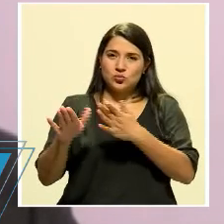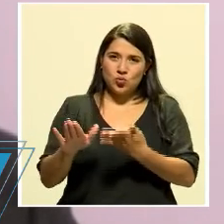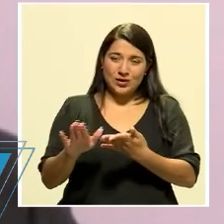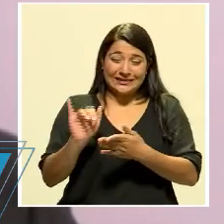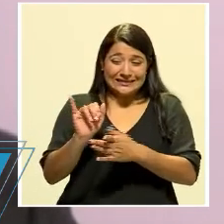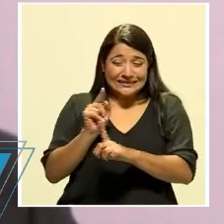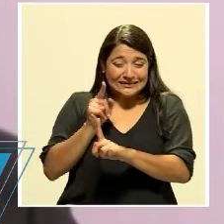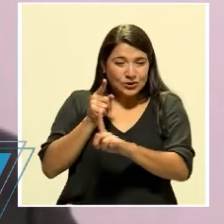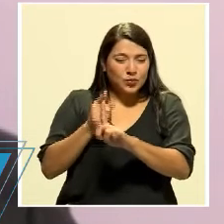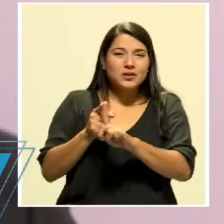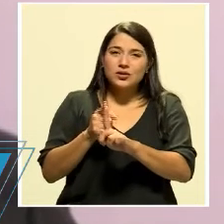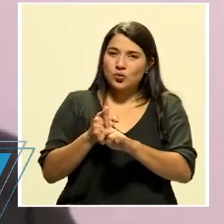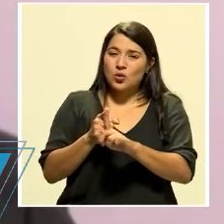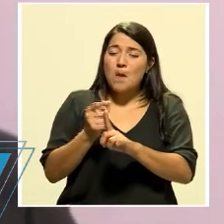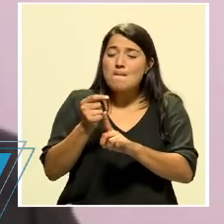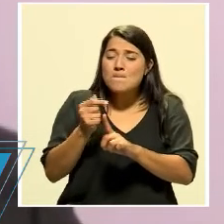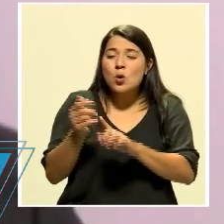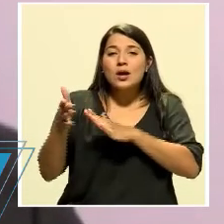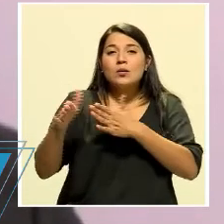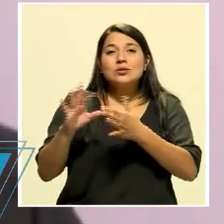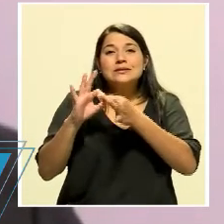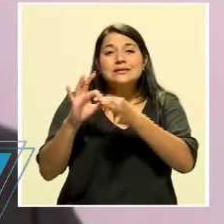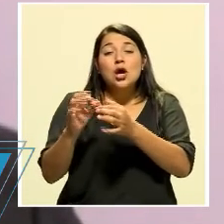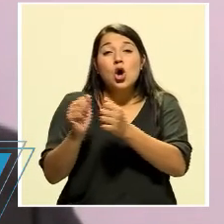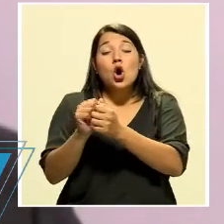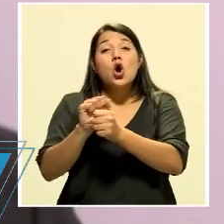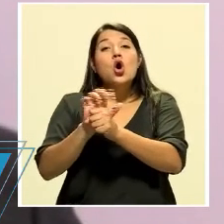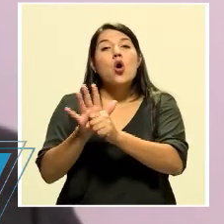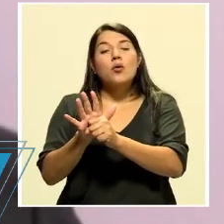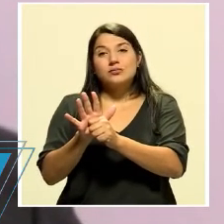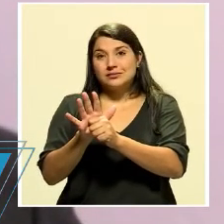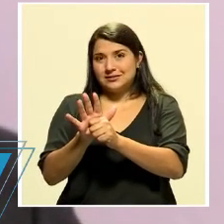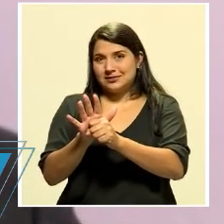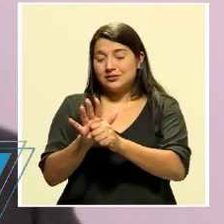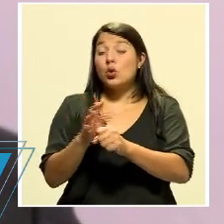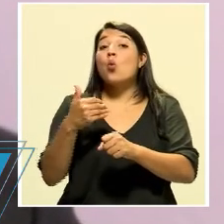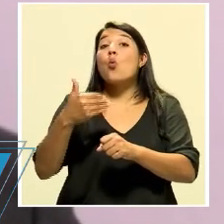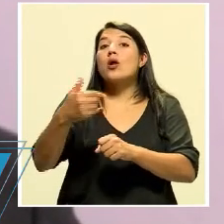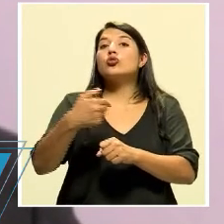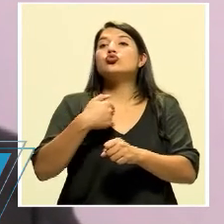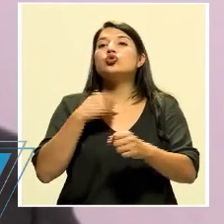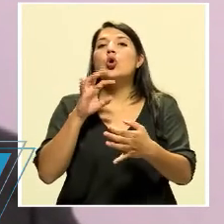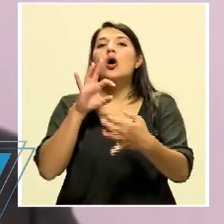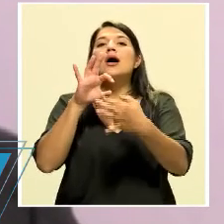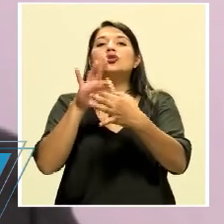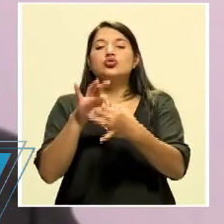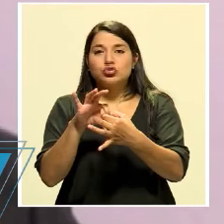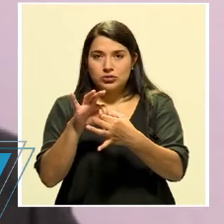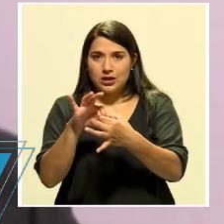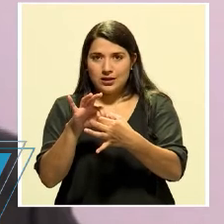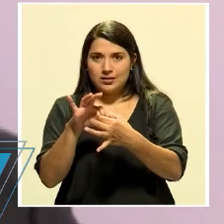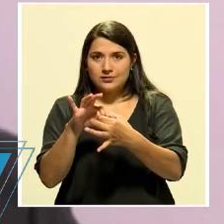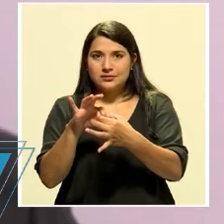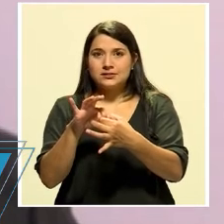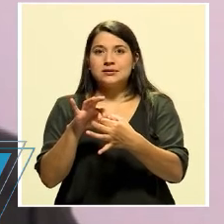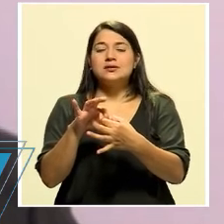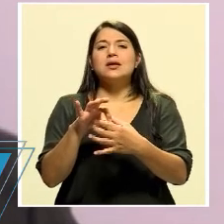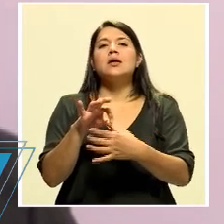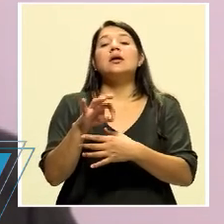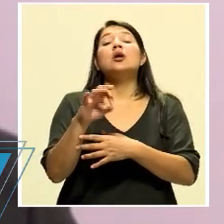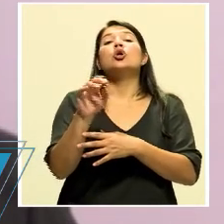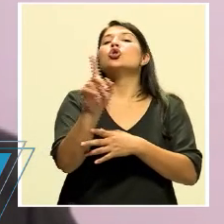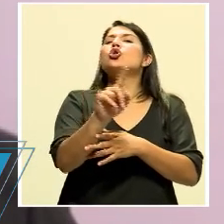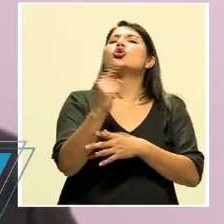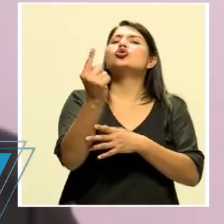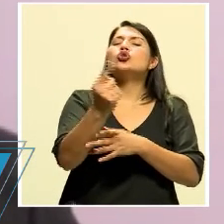asociadas al COVID-19. Y cuando digo asociadas al COVID-19, no es solamente por el virus, es porque si hay colapso de los servicios y de las